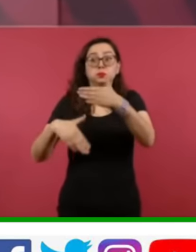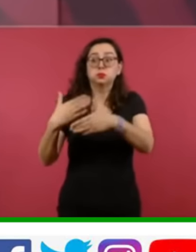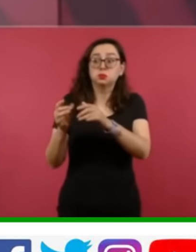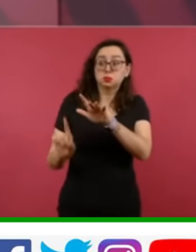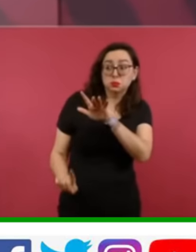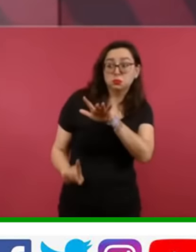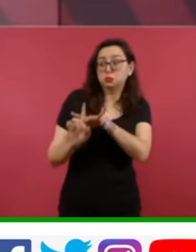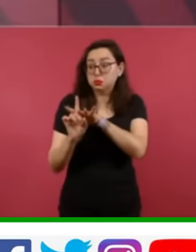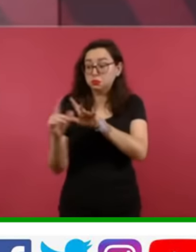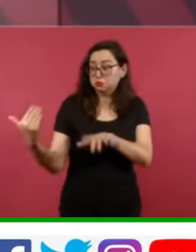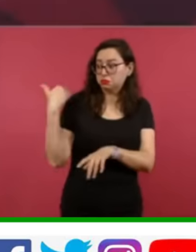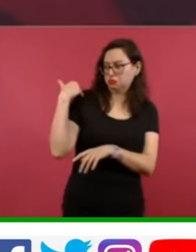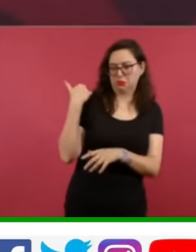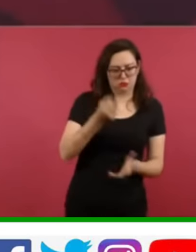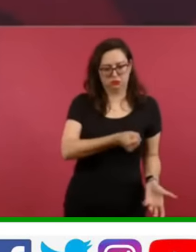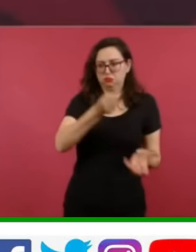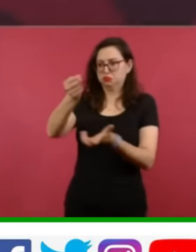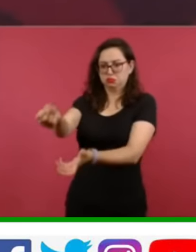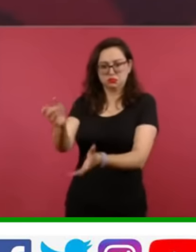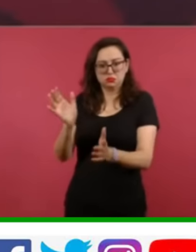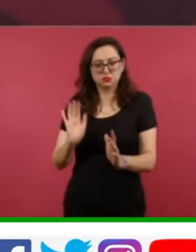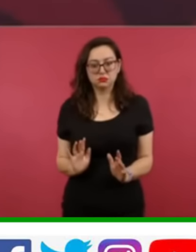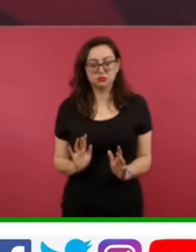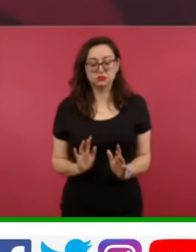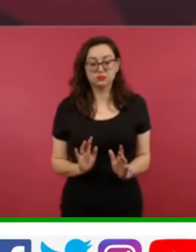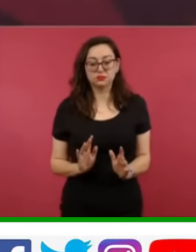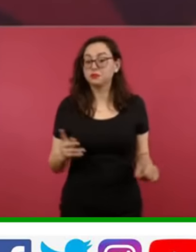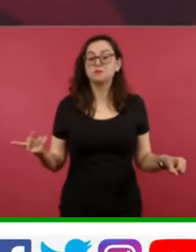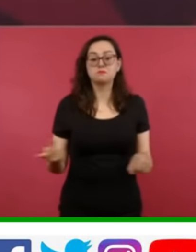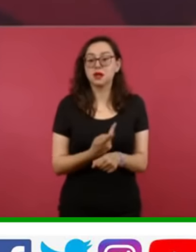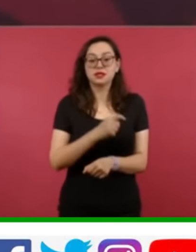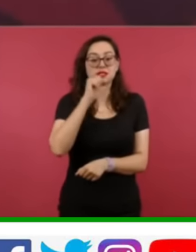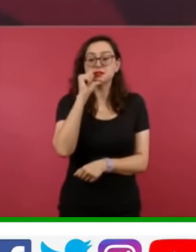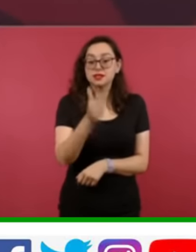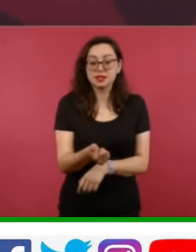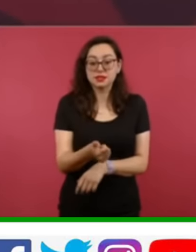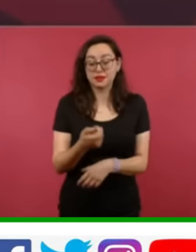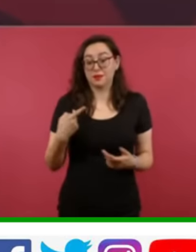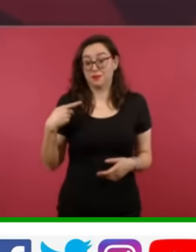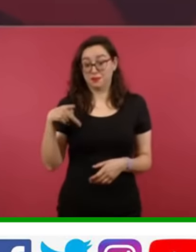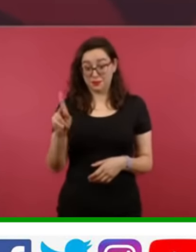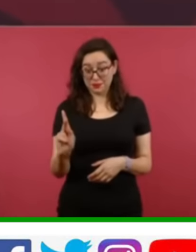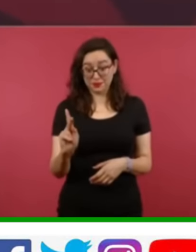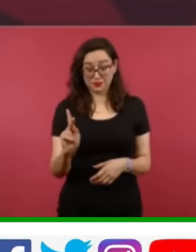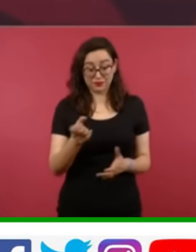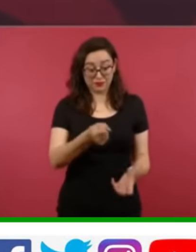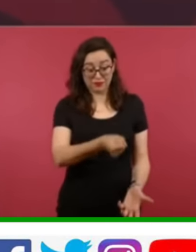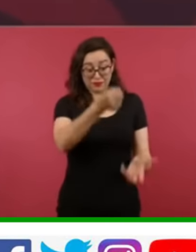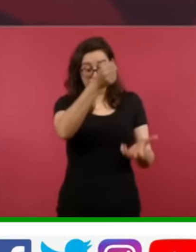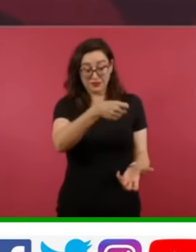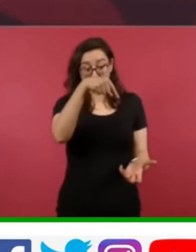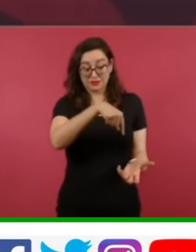reclame su dinero. Nada más que ese